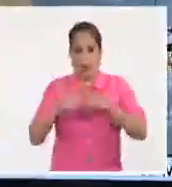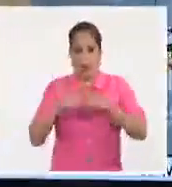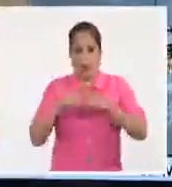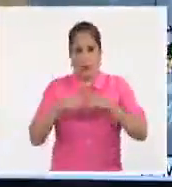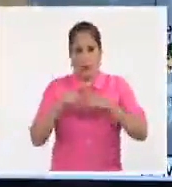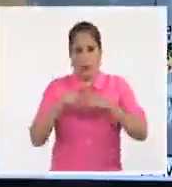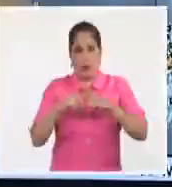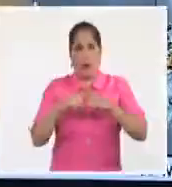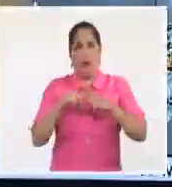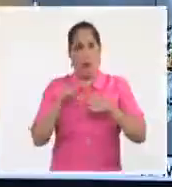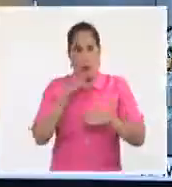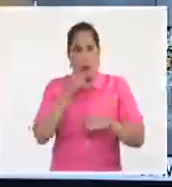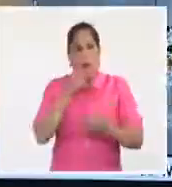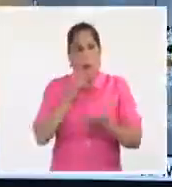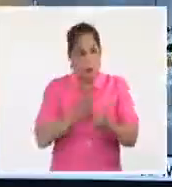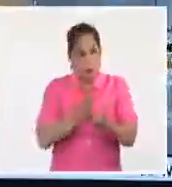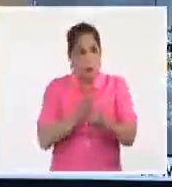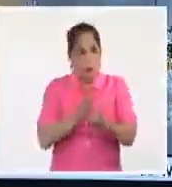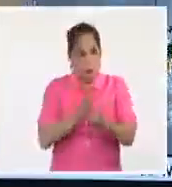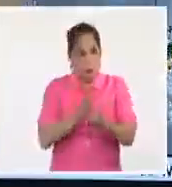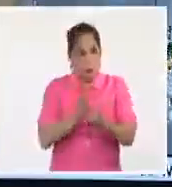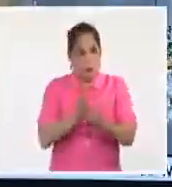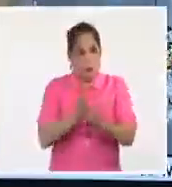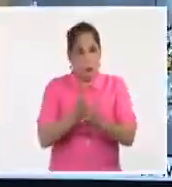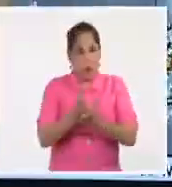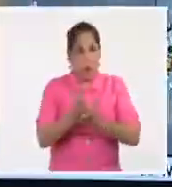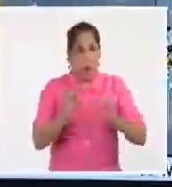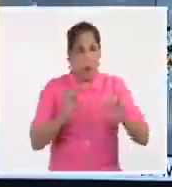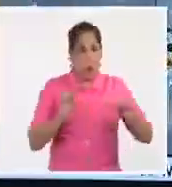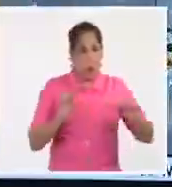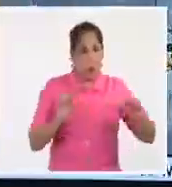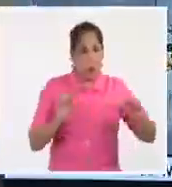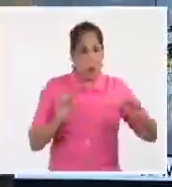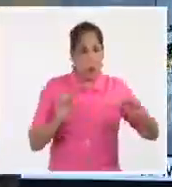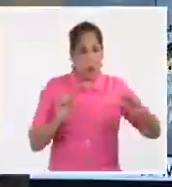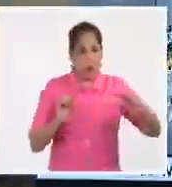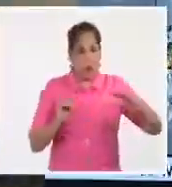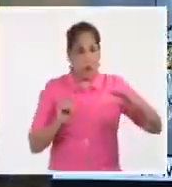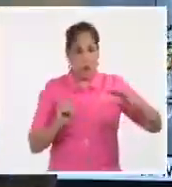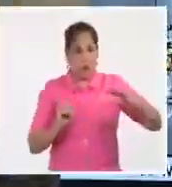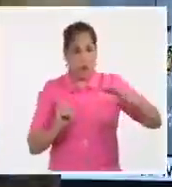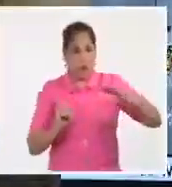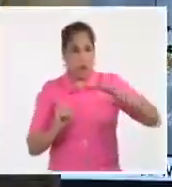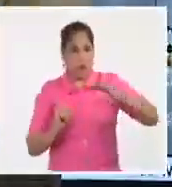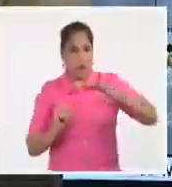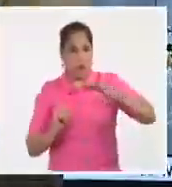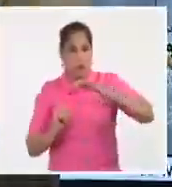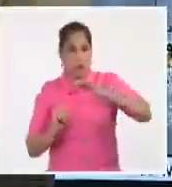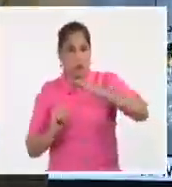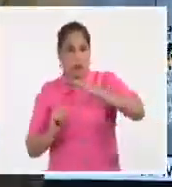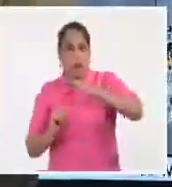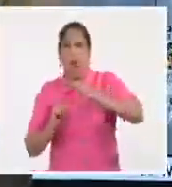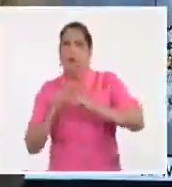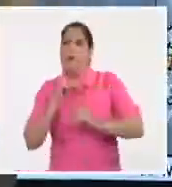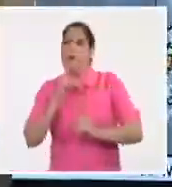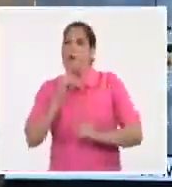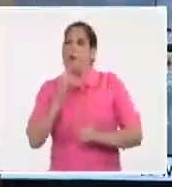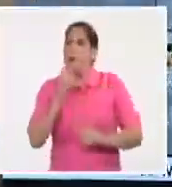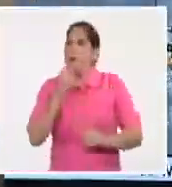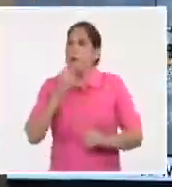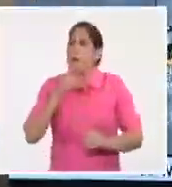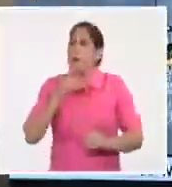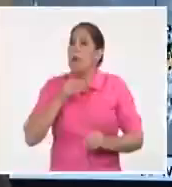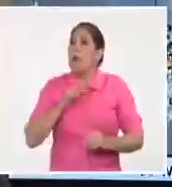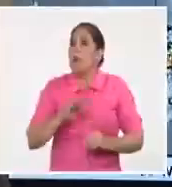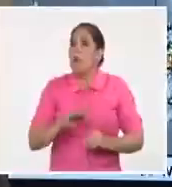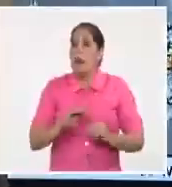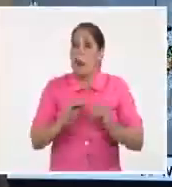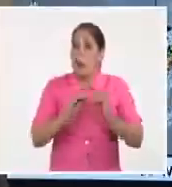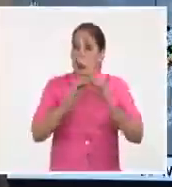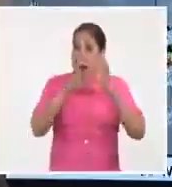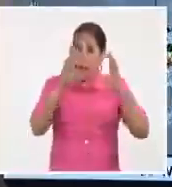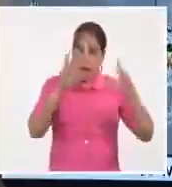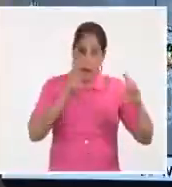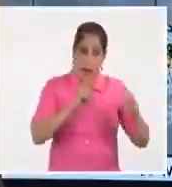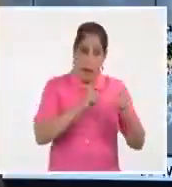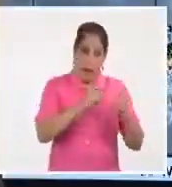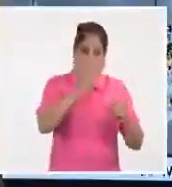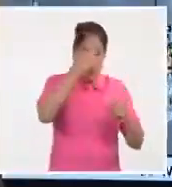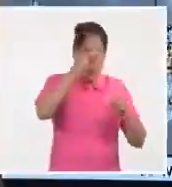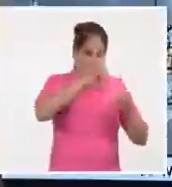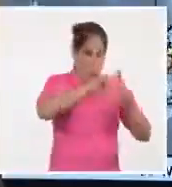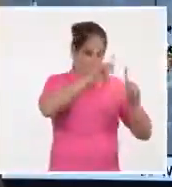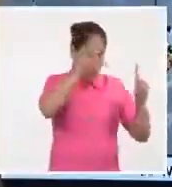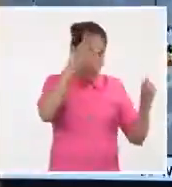De mantener la trayectoria y velocidad de traslación, el viernes se pudiera estar en la mañana cruzando el arco,